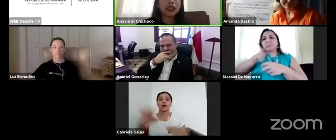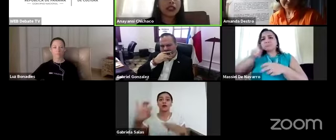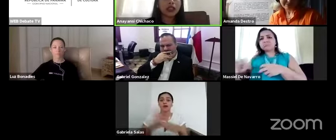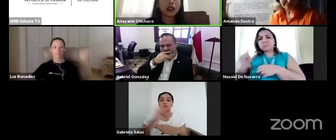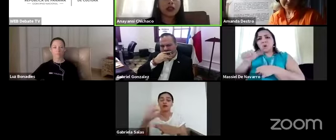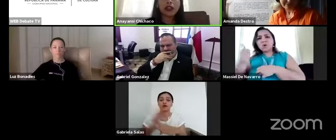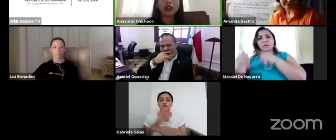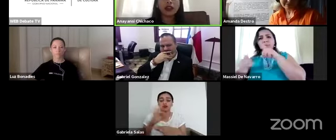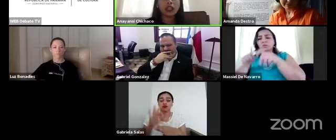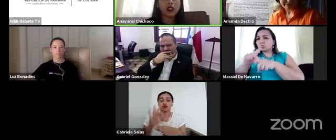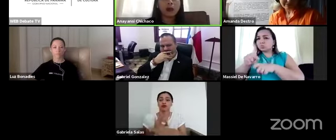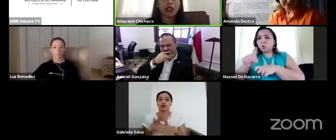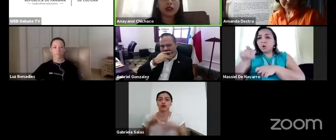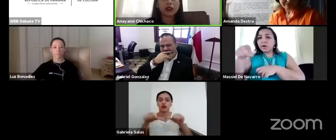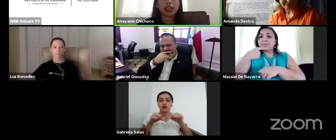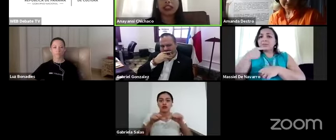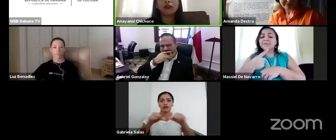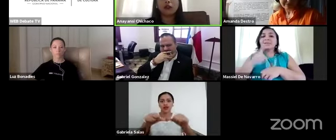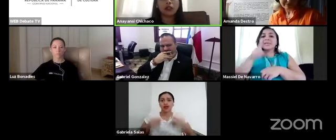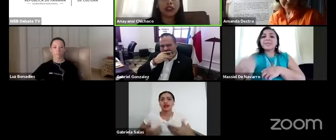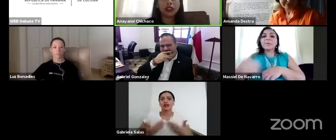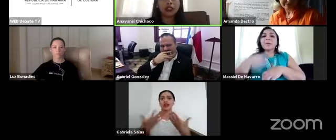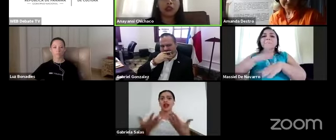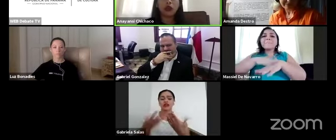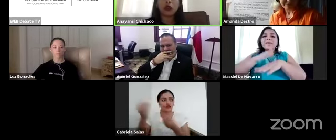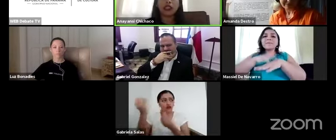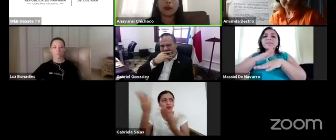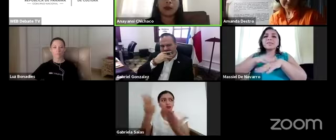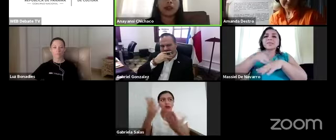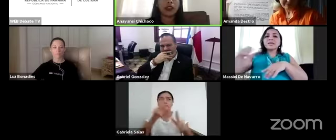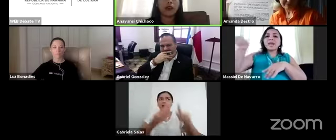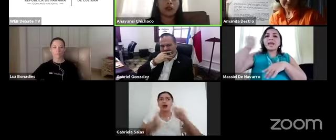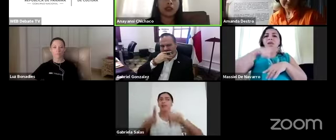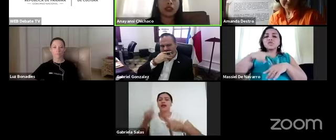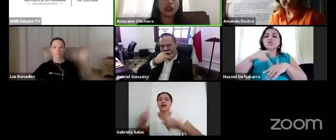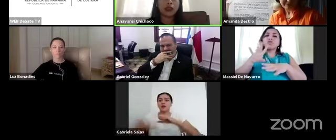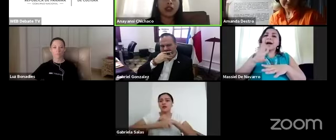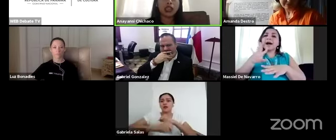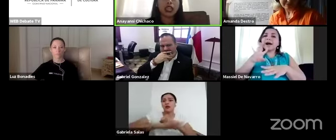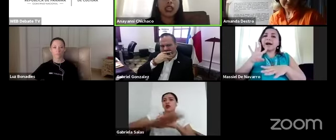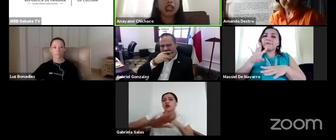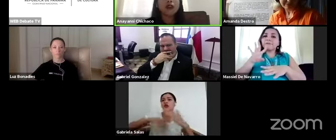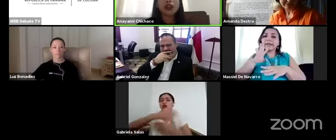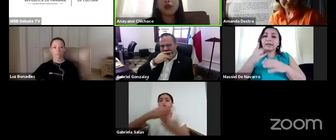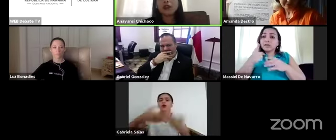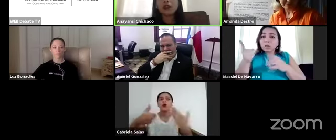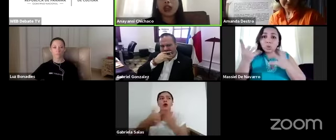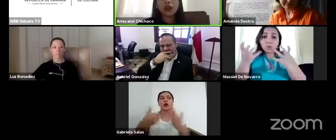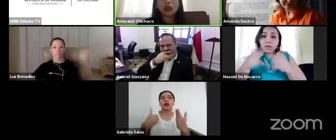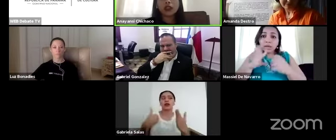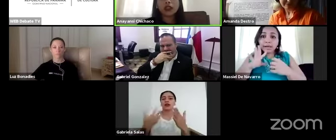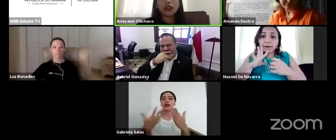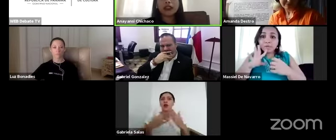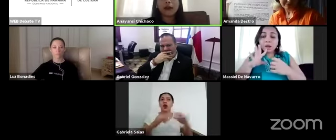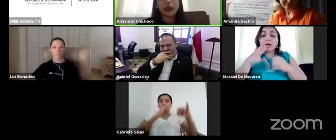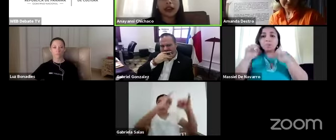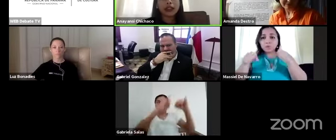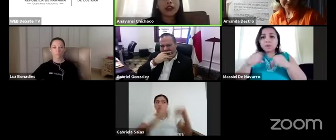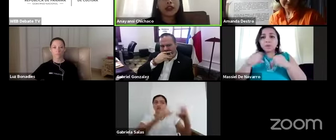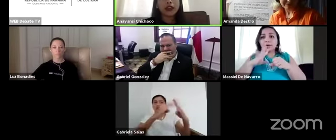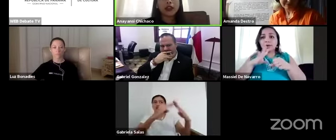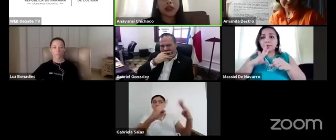seguir brindando el contenido para la sociedad difundir todo lo que tenemos en nuestros centros y bien lo menciona Luz